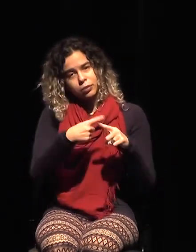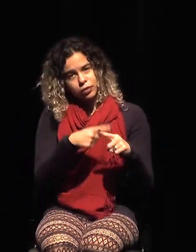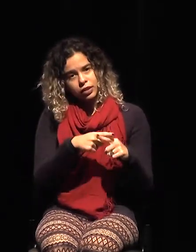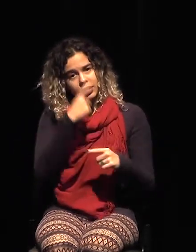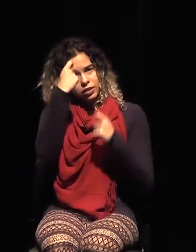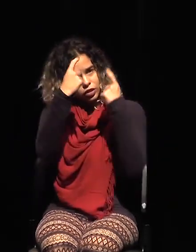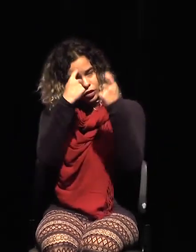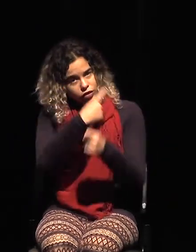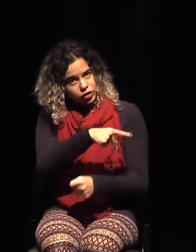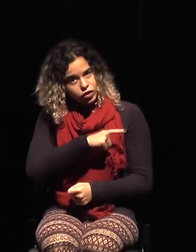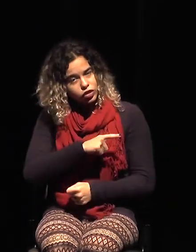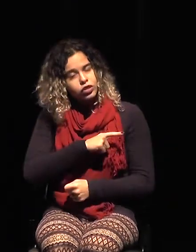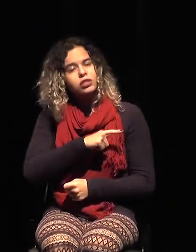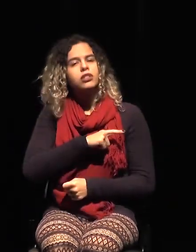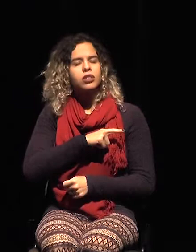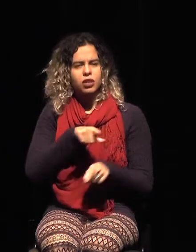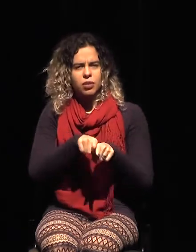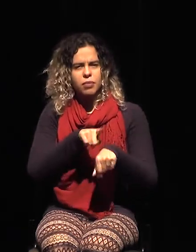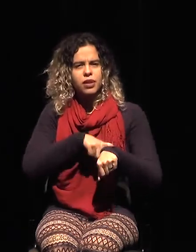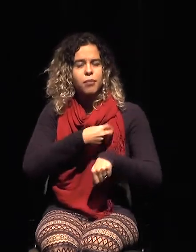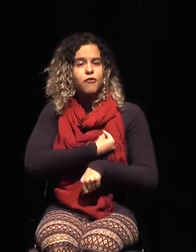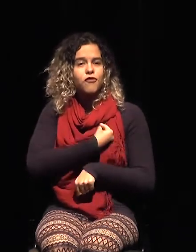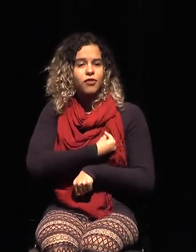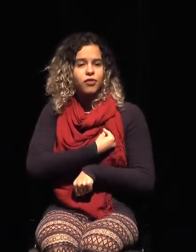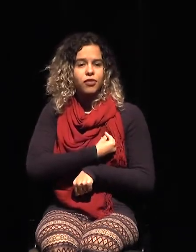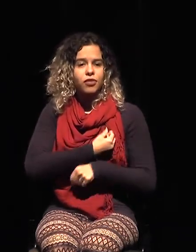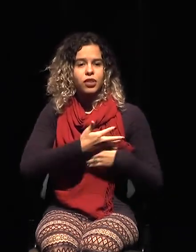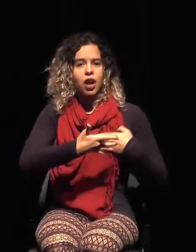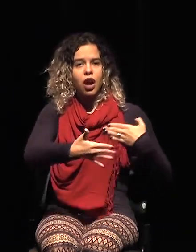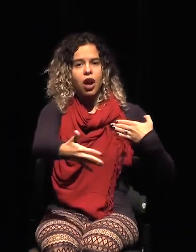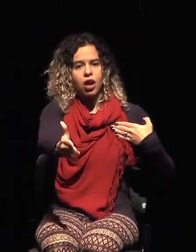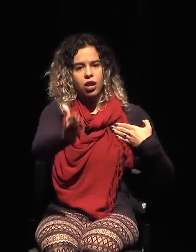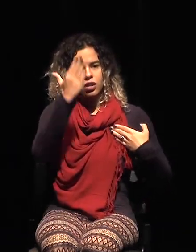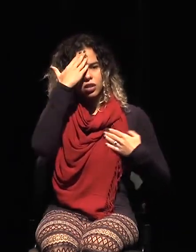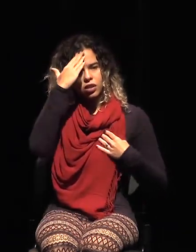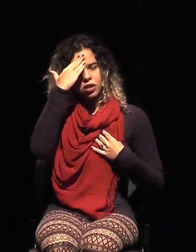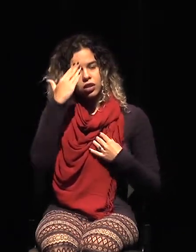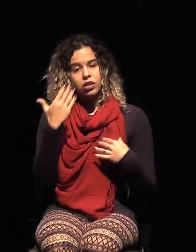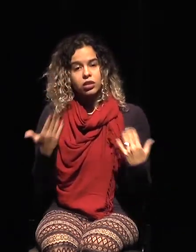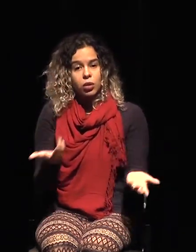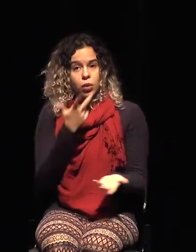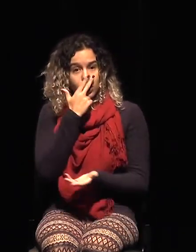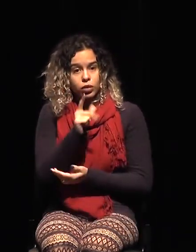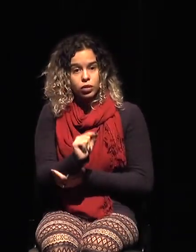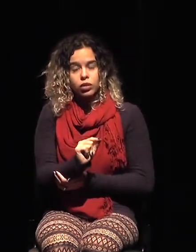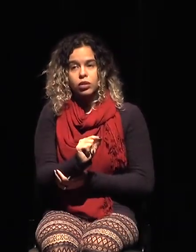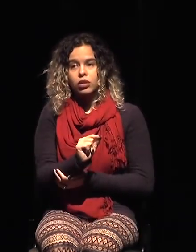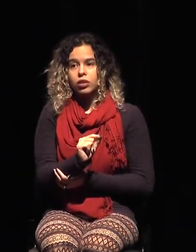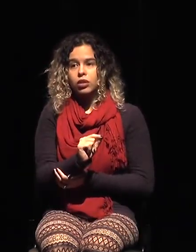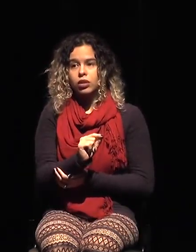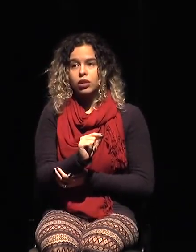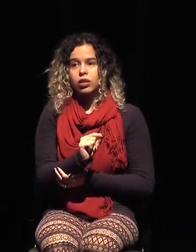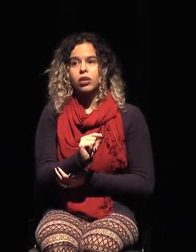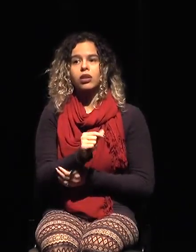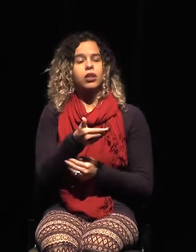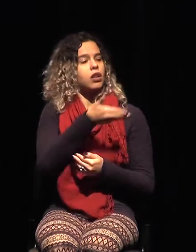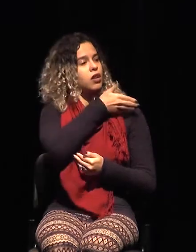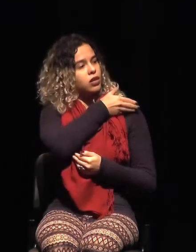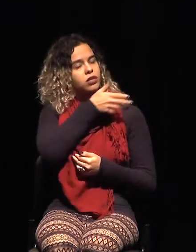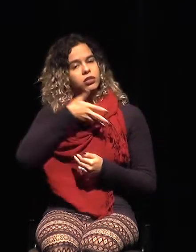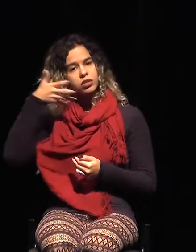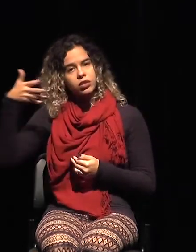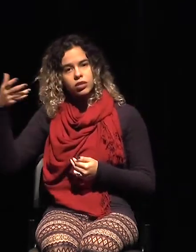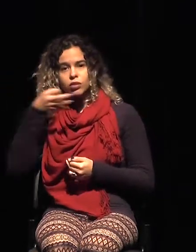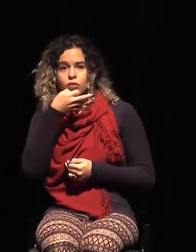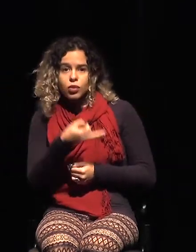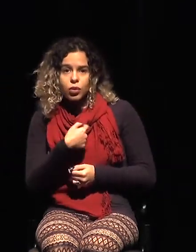tiempo de vida inconmensurable. Entonces, creo que ante todo lo que se ha dicho aquí, yo diría que destacaría,